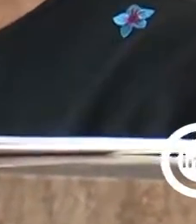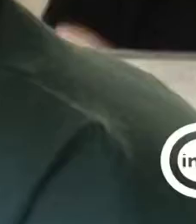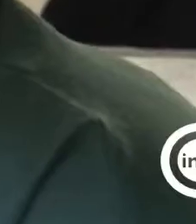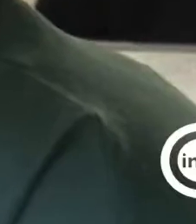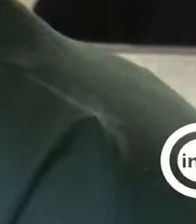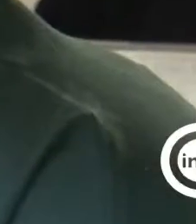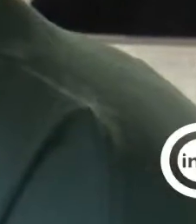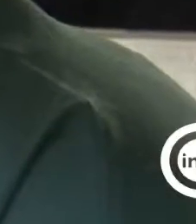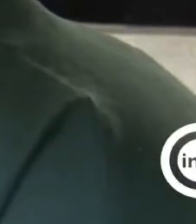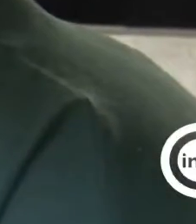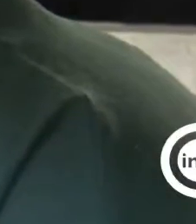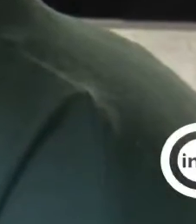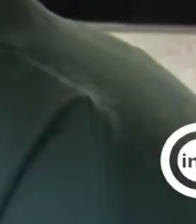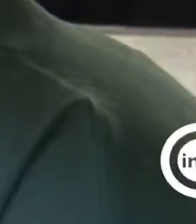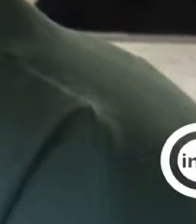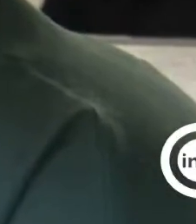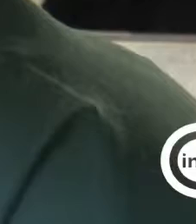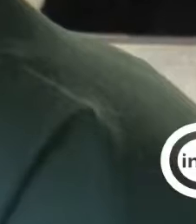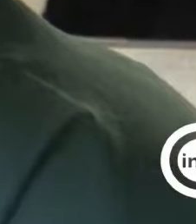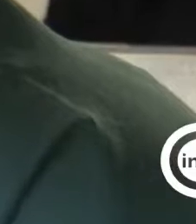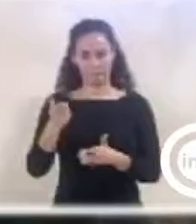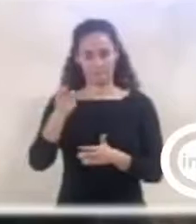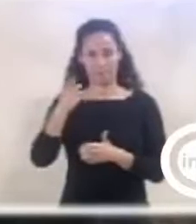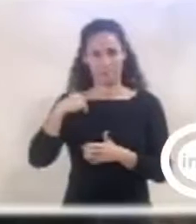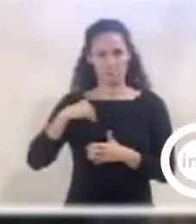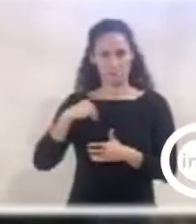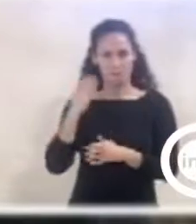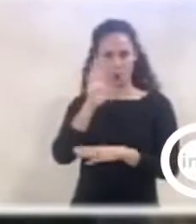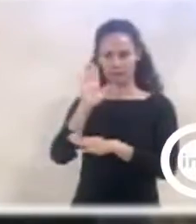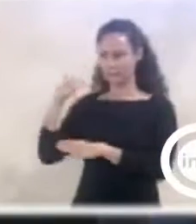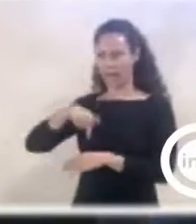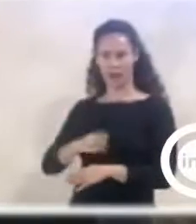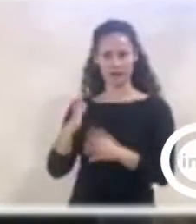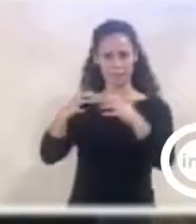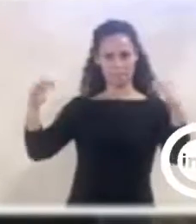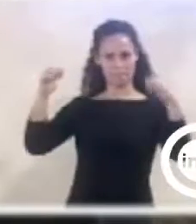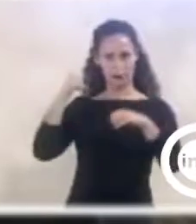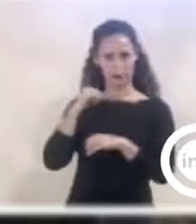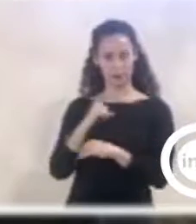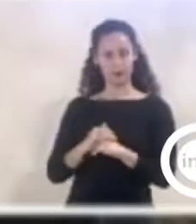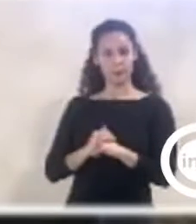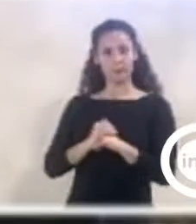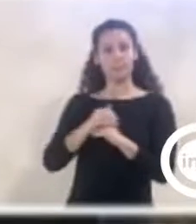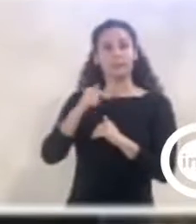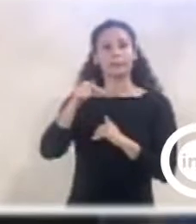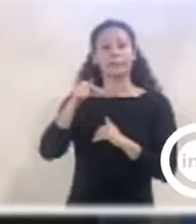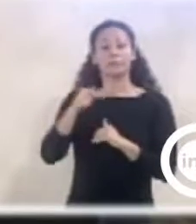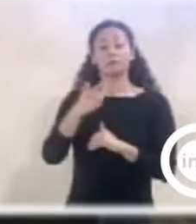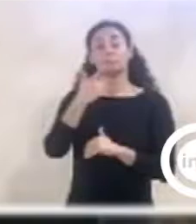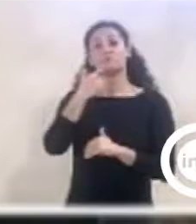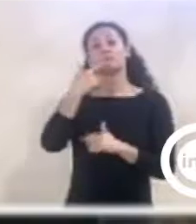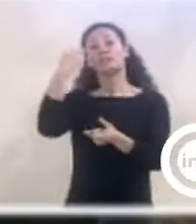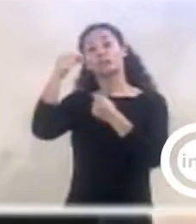Valverde asegura que son las cuentas que necesita Almería. Decir sí a los presupuestos, a estos presupuestos generales, decir sí